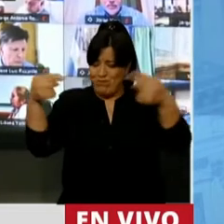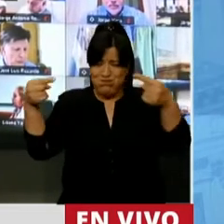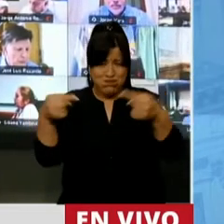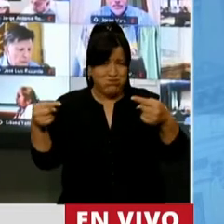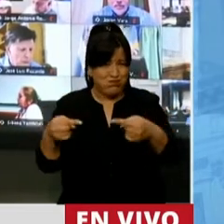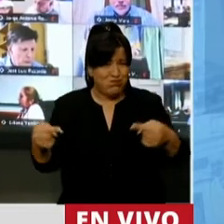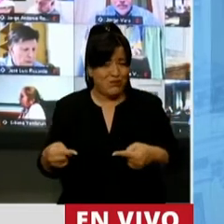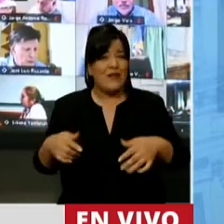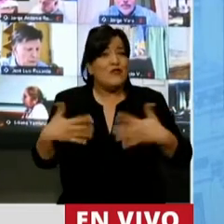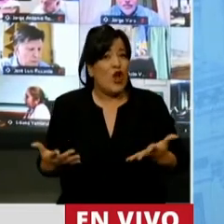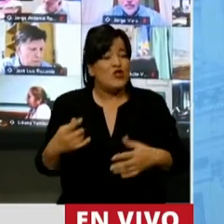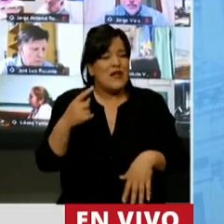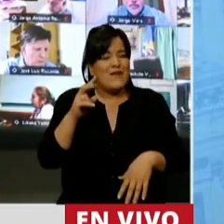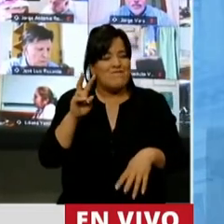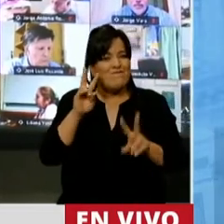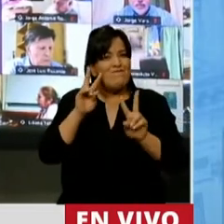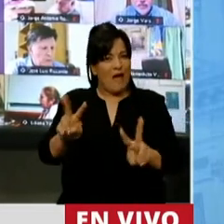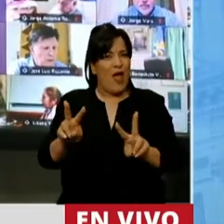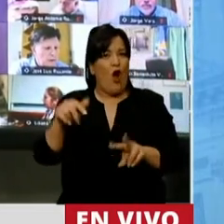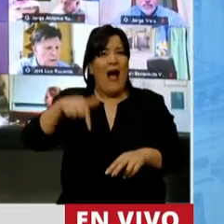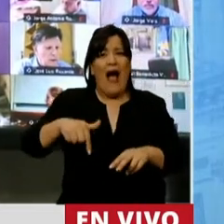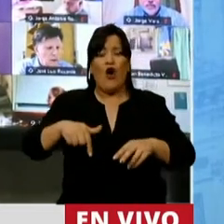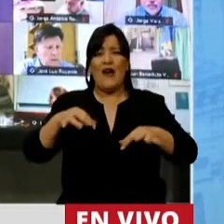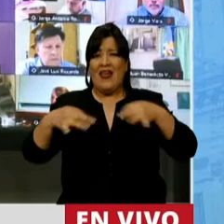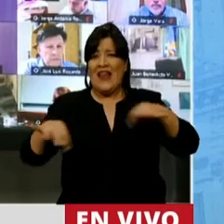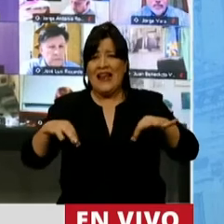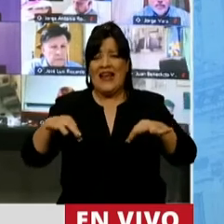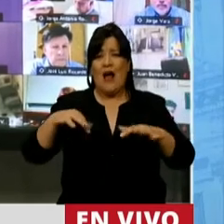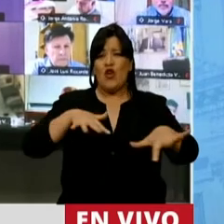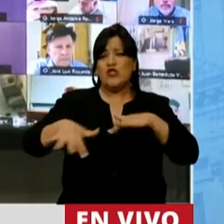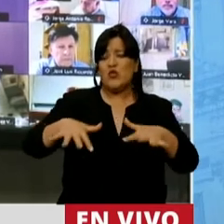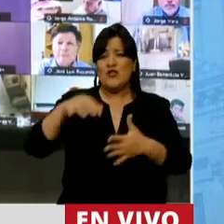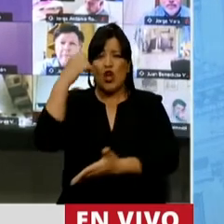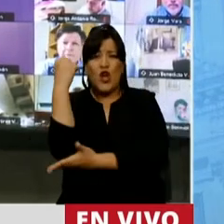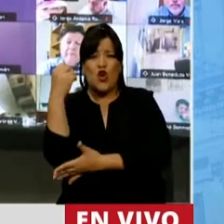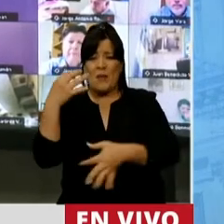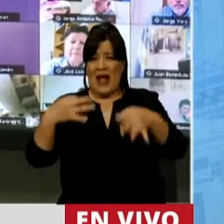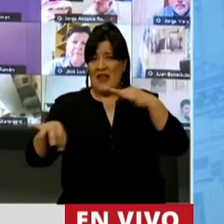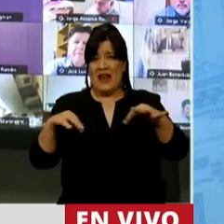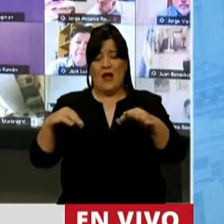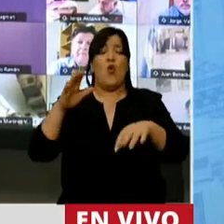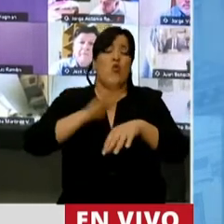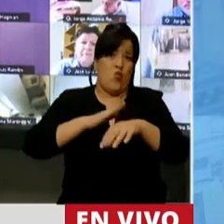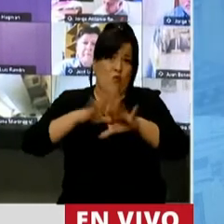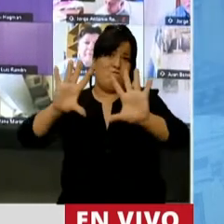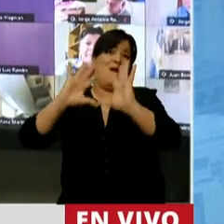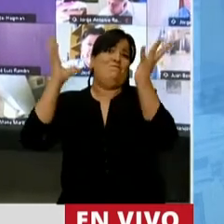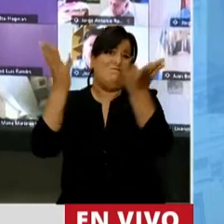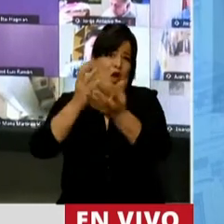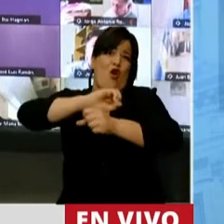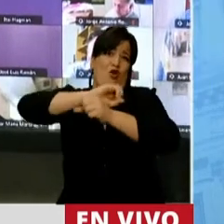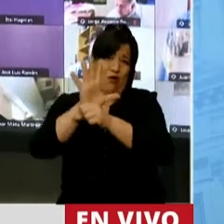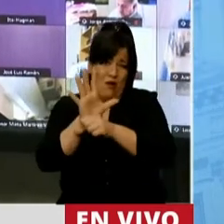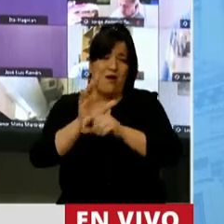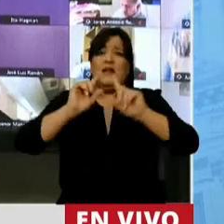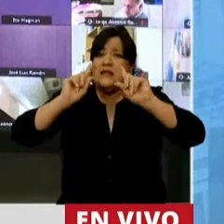creo que a la fragilidad de la situación económica, producto de la situación internacional de la pandemia y